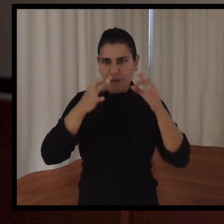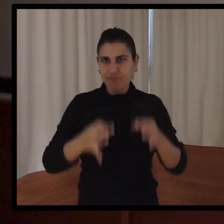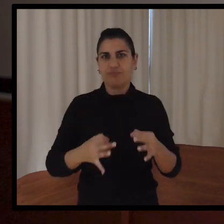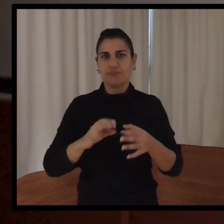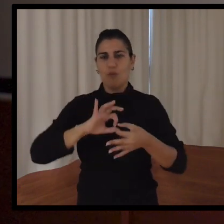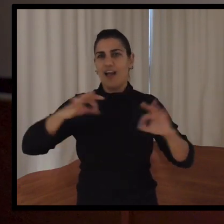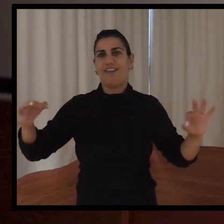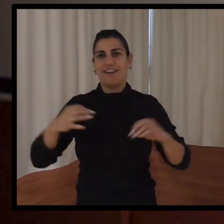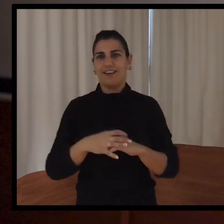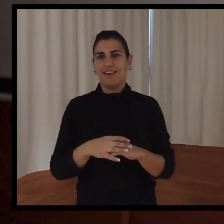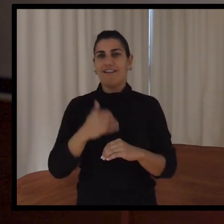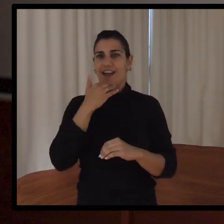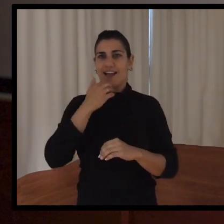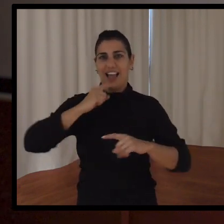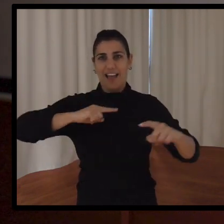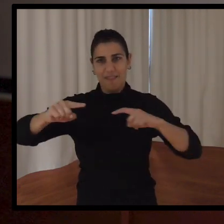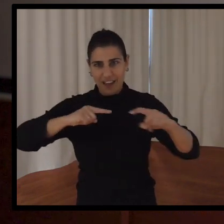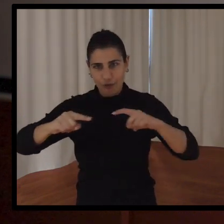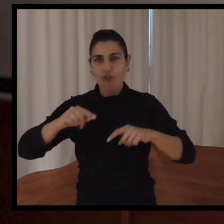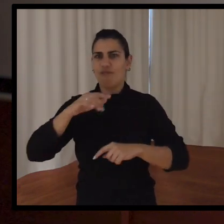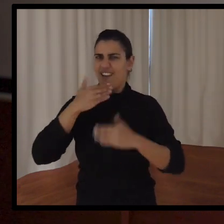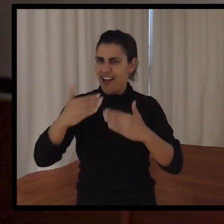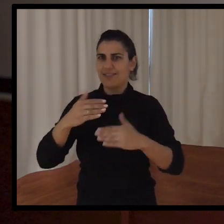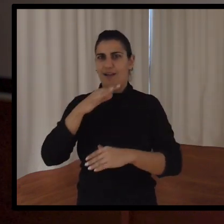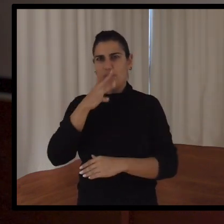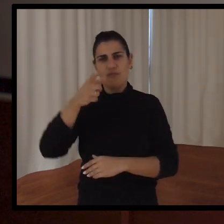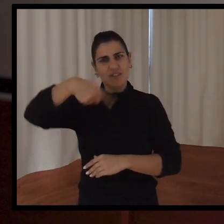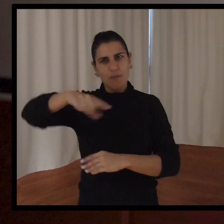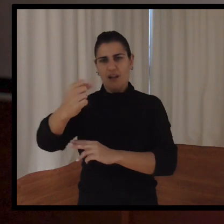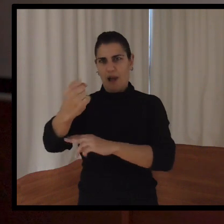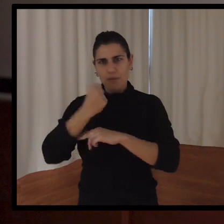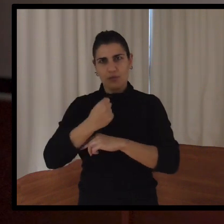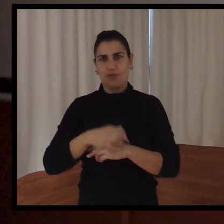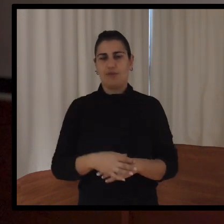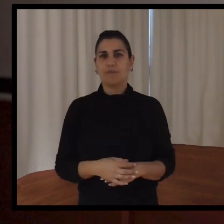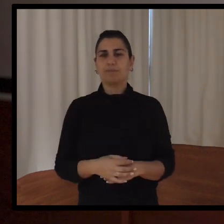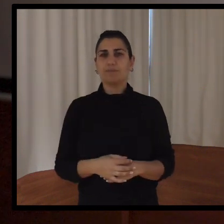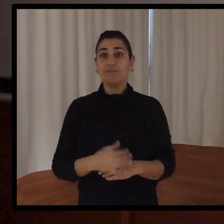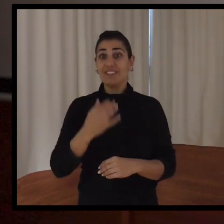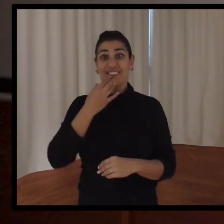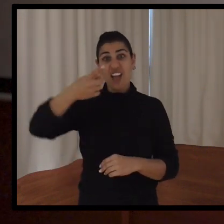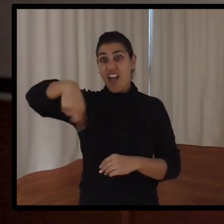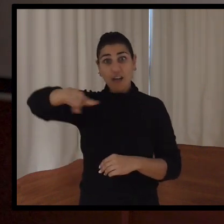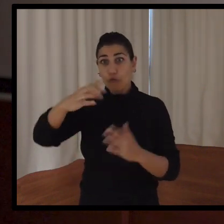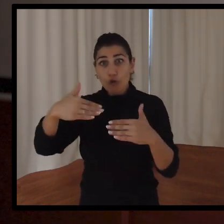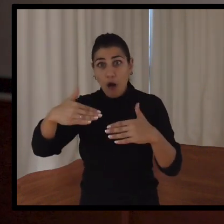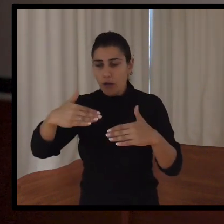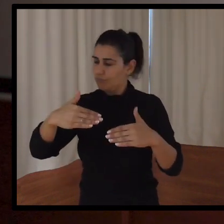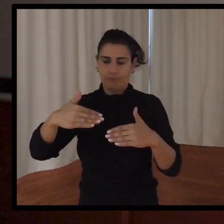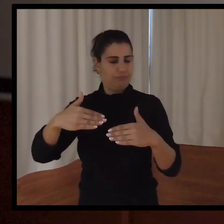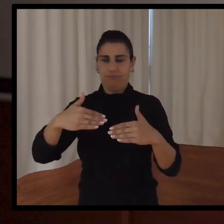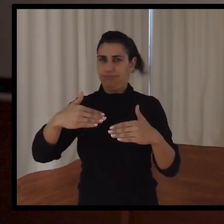gracias a los mixtos por los apoyos que nos dan. Siempre están ahí aportando todo lo que necesitamos. Y sin ellos, esto no sería,